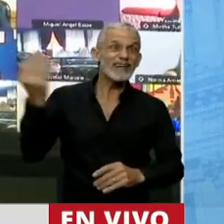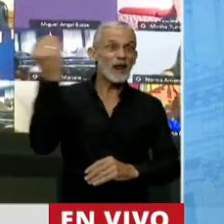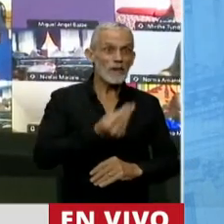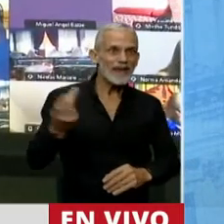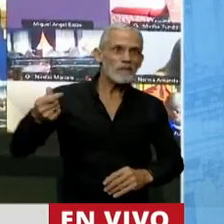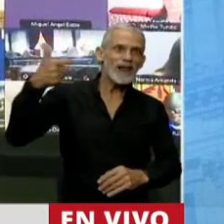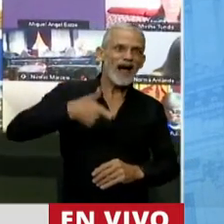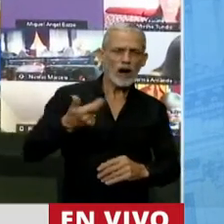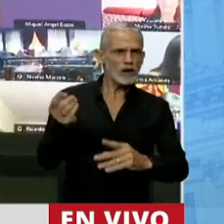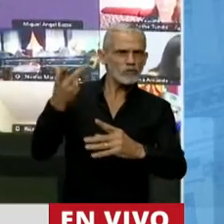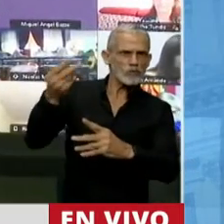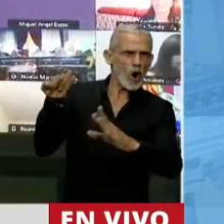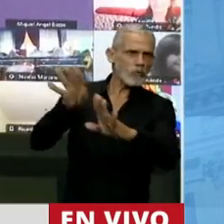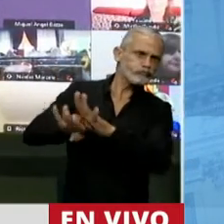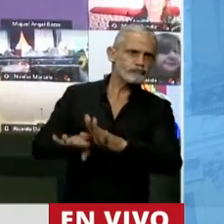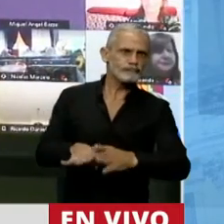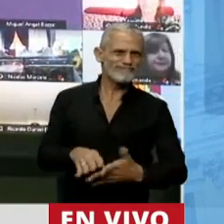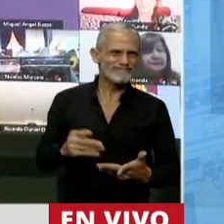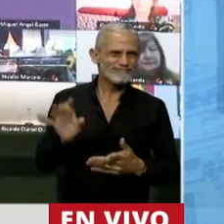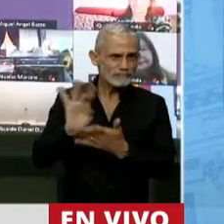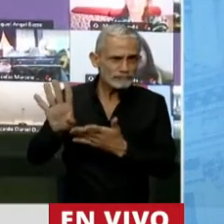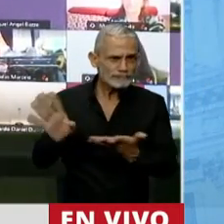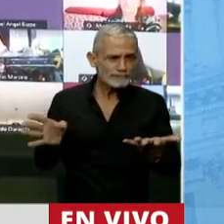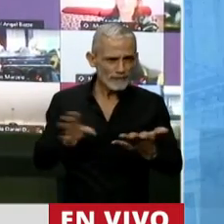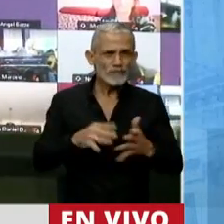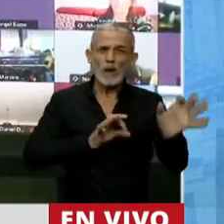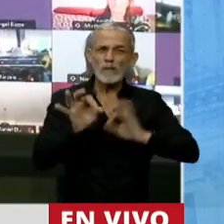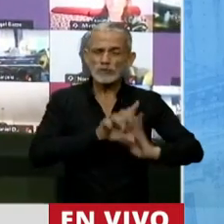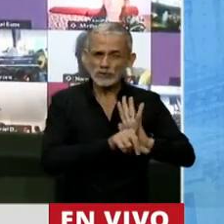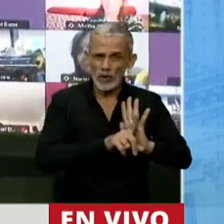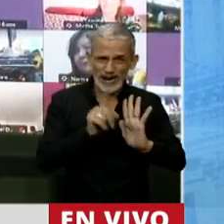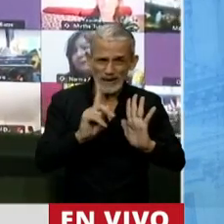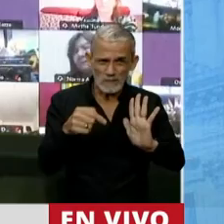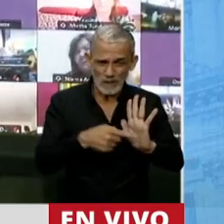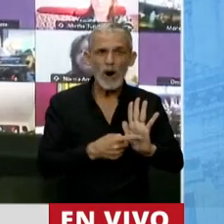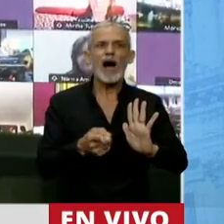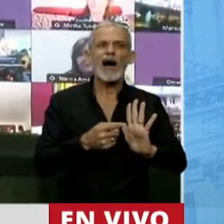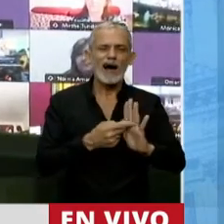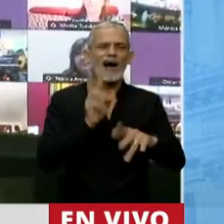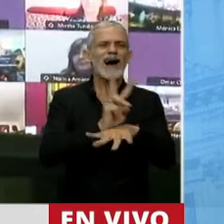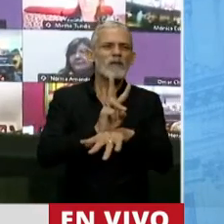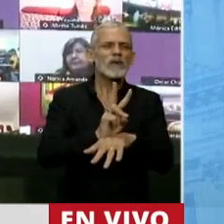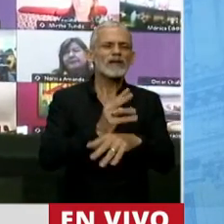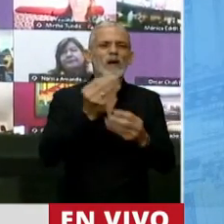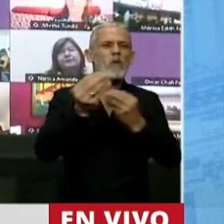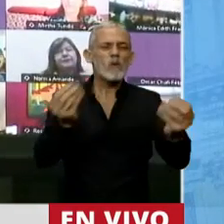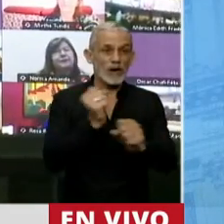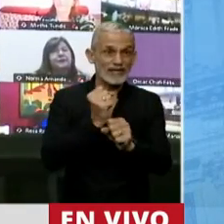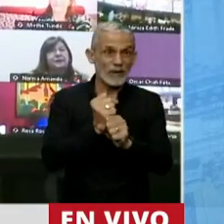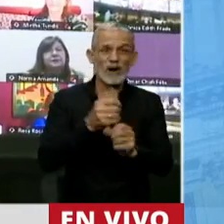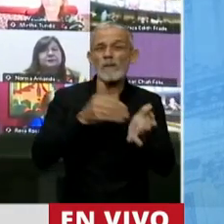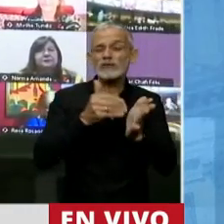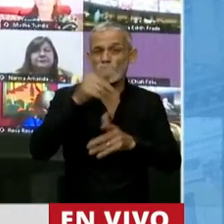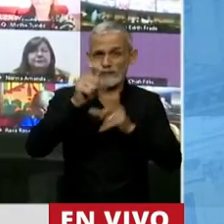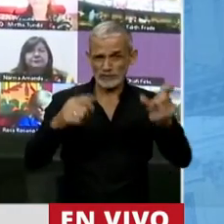venir a invertir a nuestro país. Un proyecto que desprotege los puestos de trabajo de millones